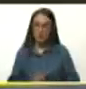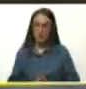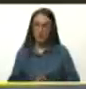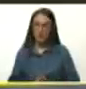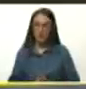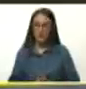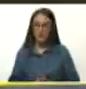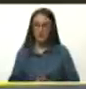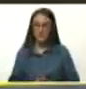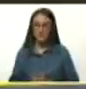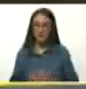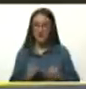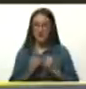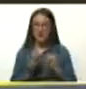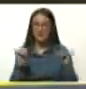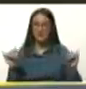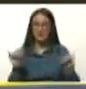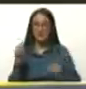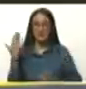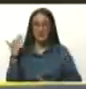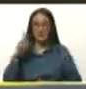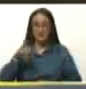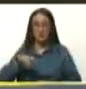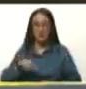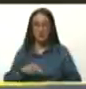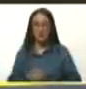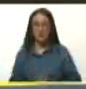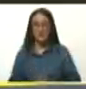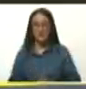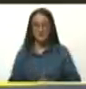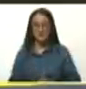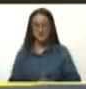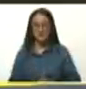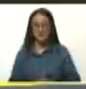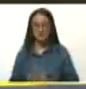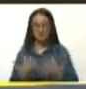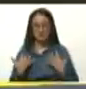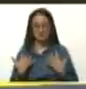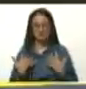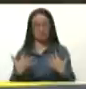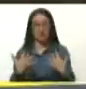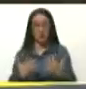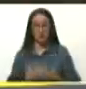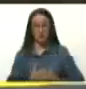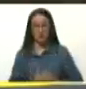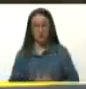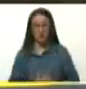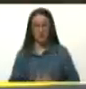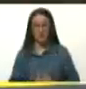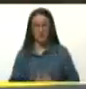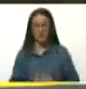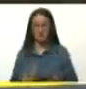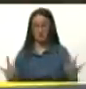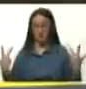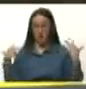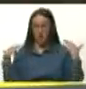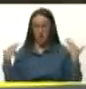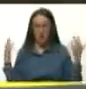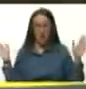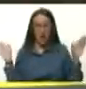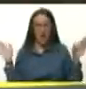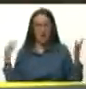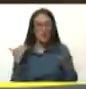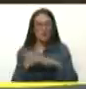soberano, plenipotenciario. Le cortaron las alas temprano.